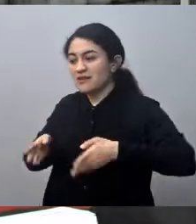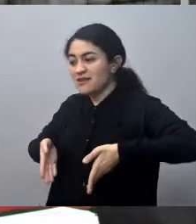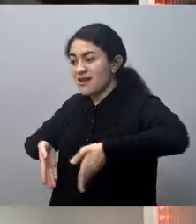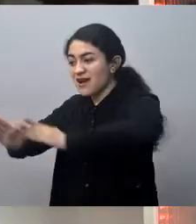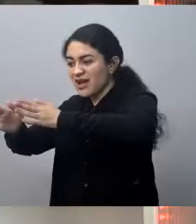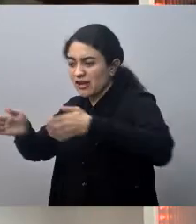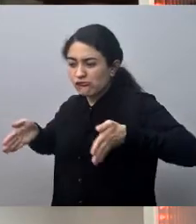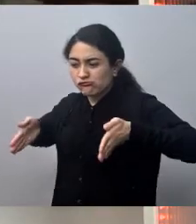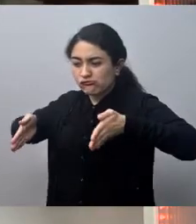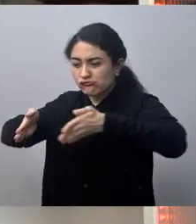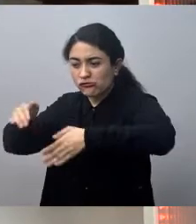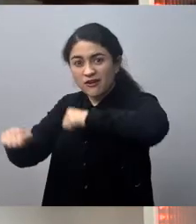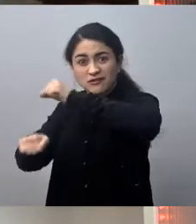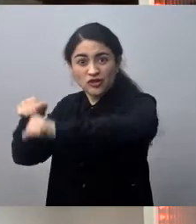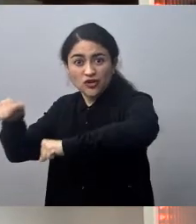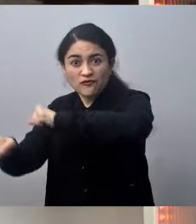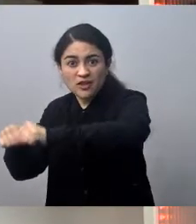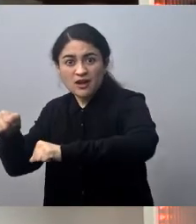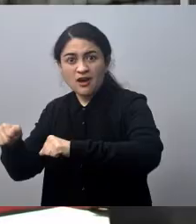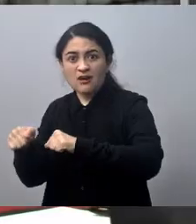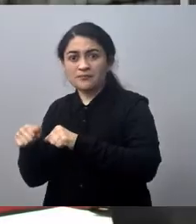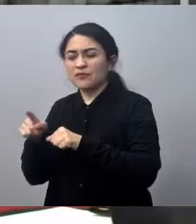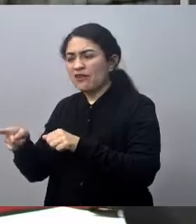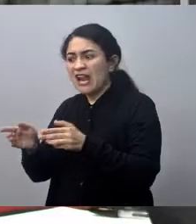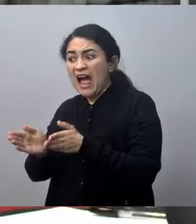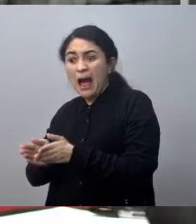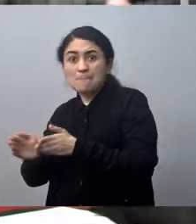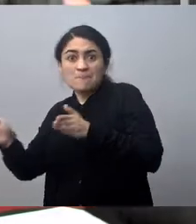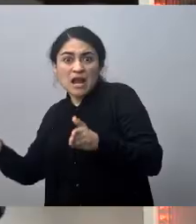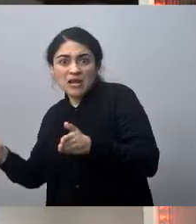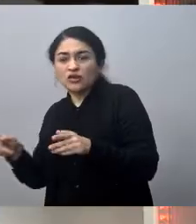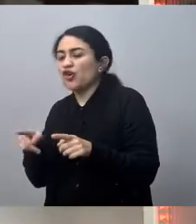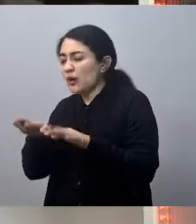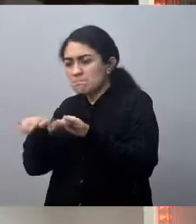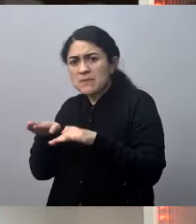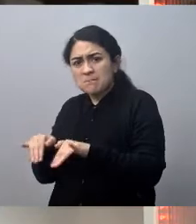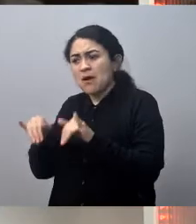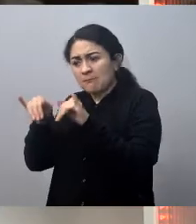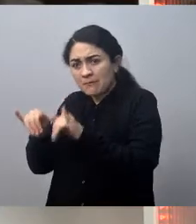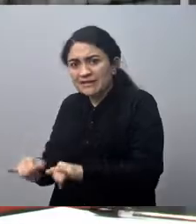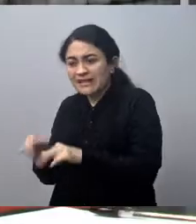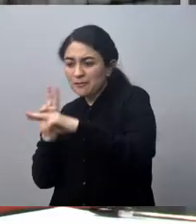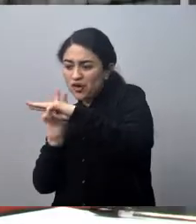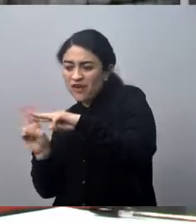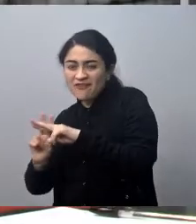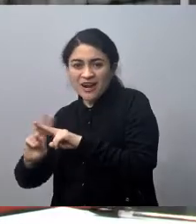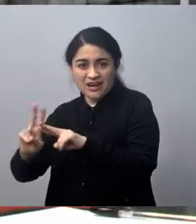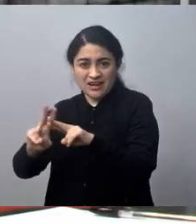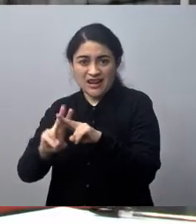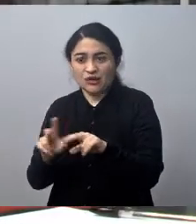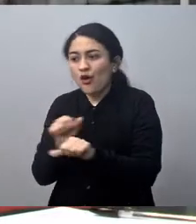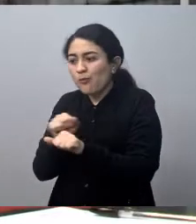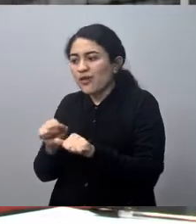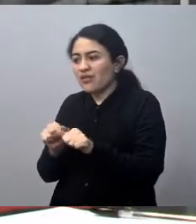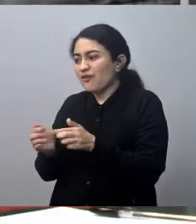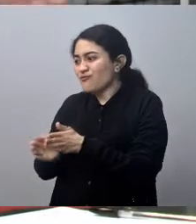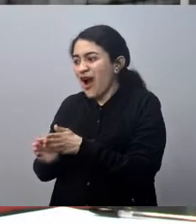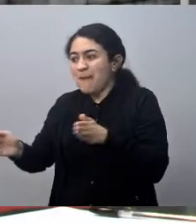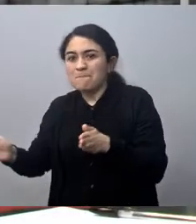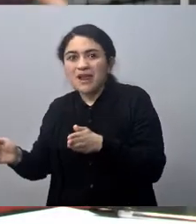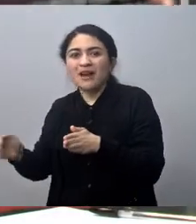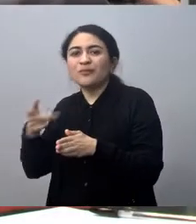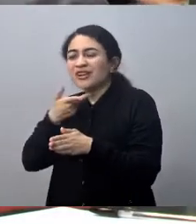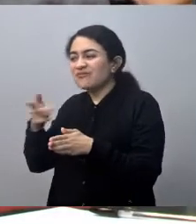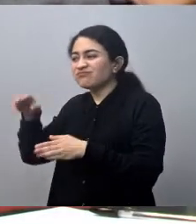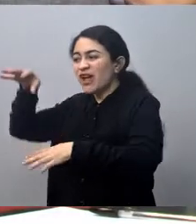más. ¿Ambliación de las pistas o mejoramiento? mantiene las pistas, mejoramiento de qué hay dónde más hacer? No, porque eso significa echar abajo muchas cosas